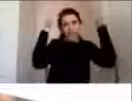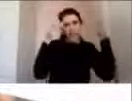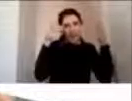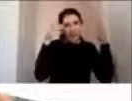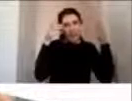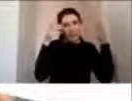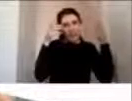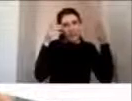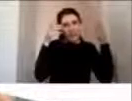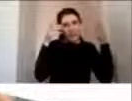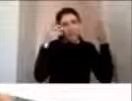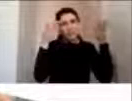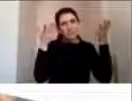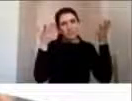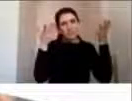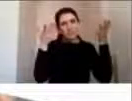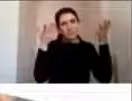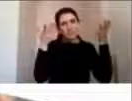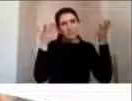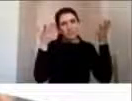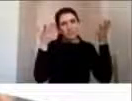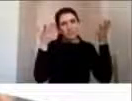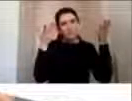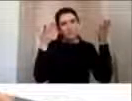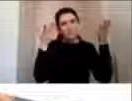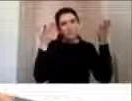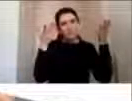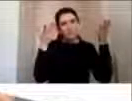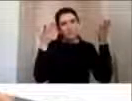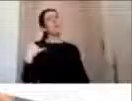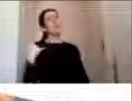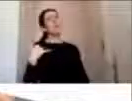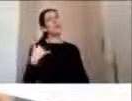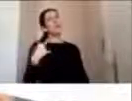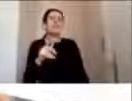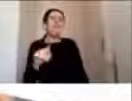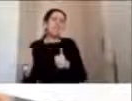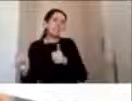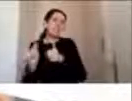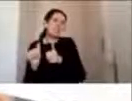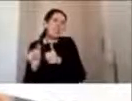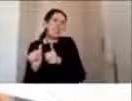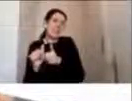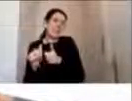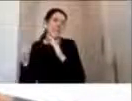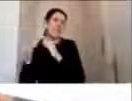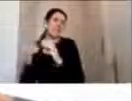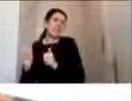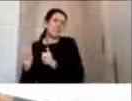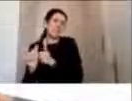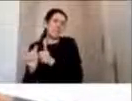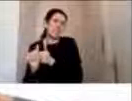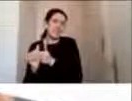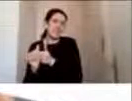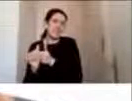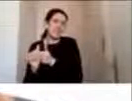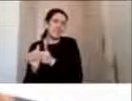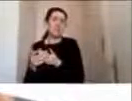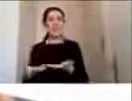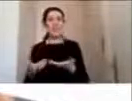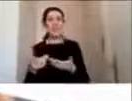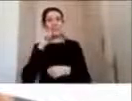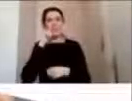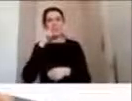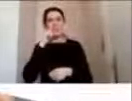Y damos resolución diciendo, ah, pero no importa, vamos a ir por acá cerca, solamente una vuelta cerca de la casa. Y ahí relativizamos nuevamente